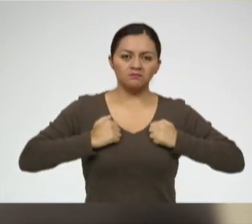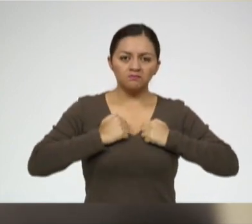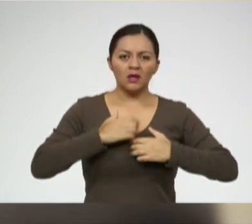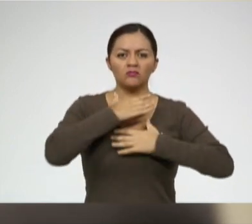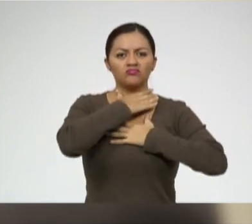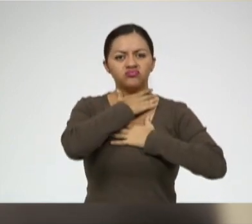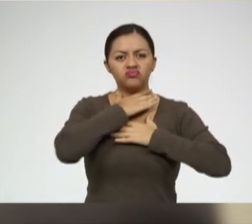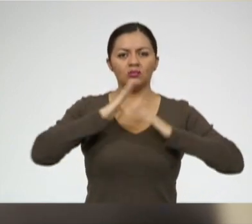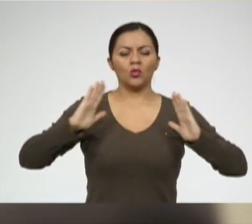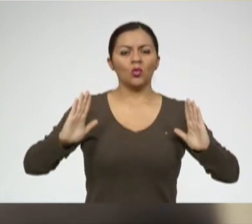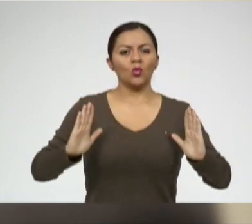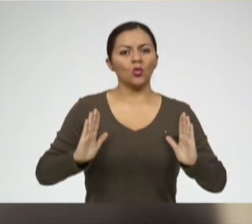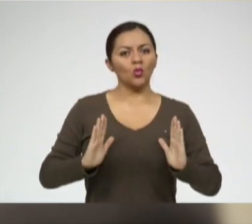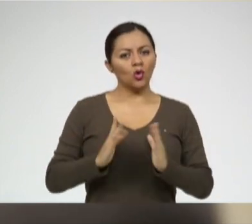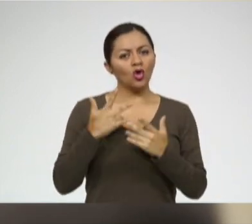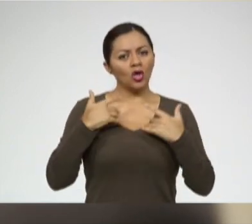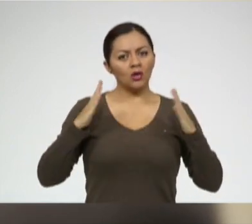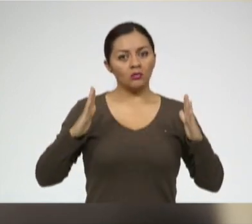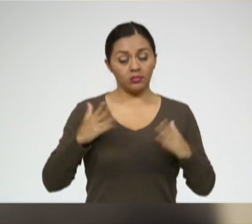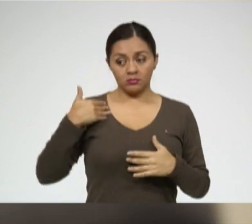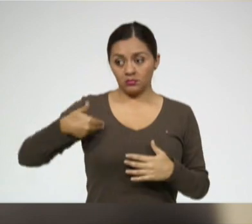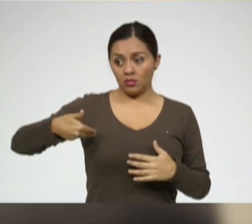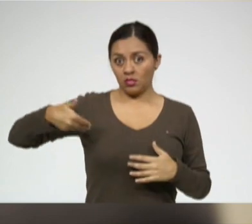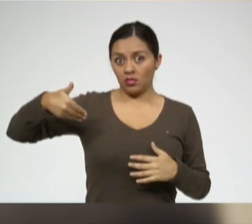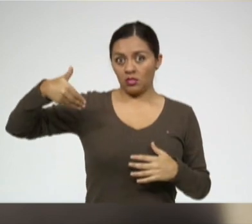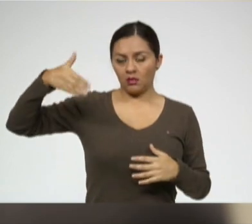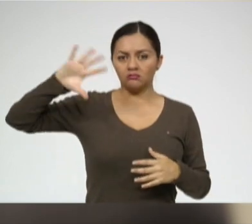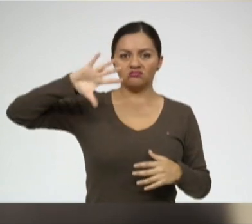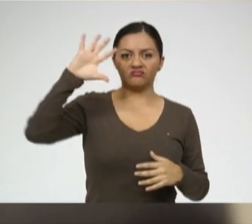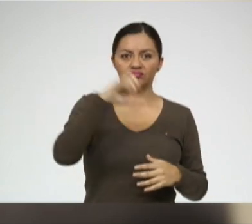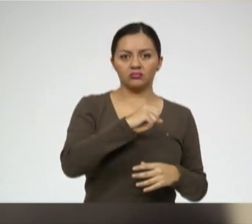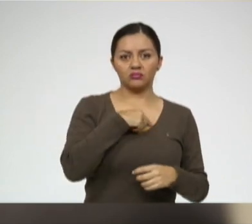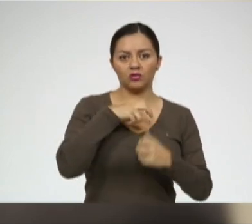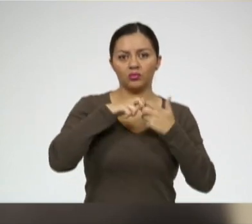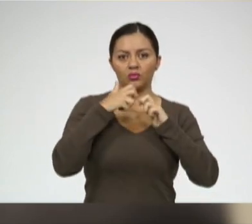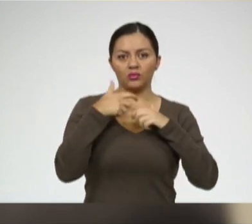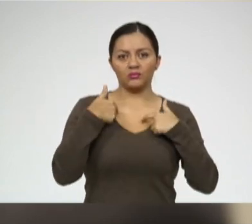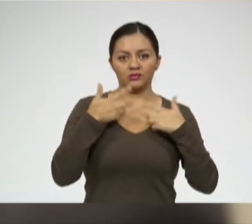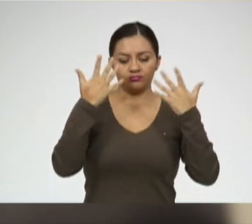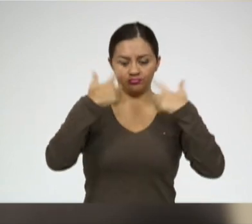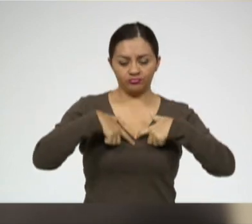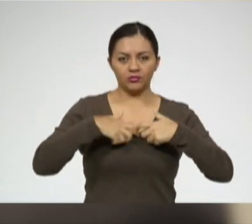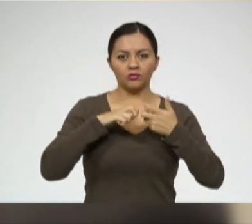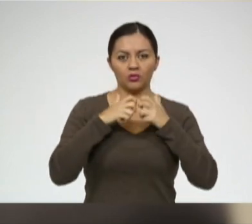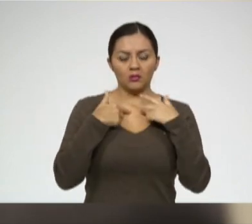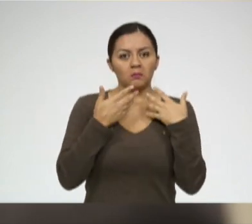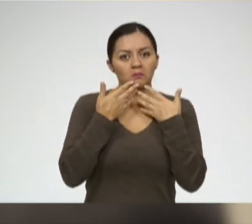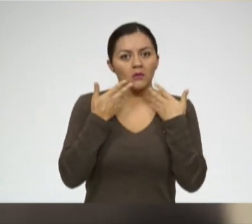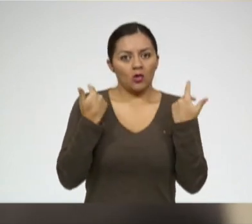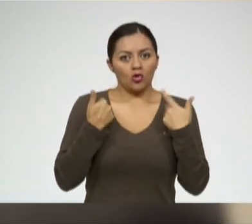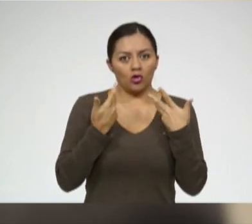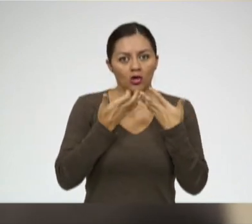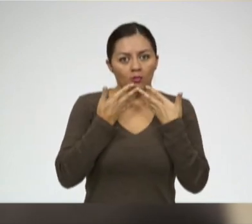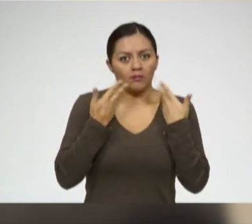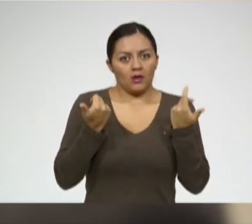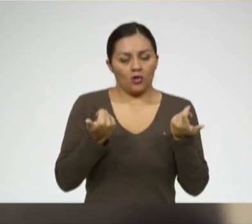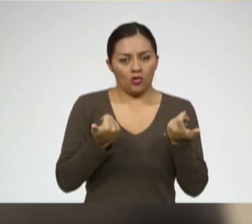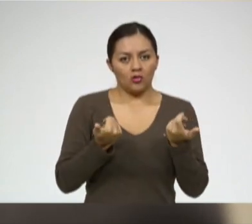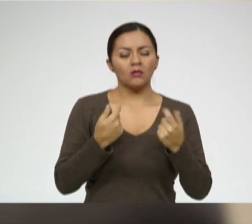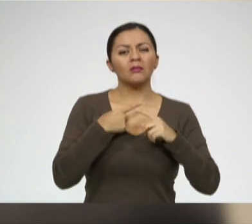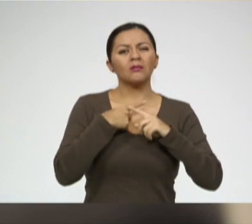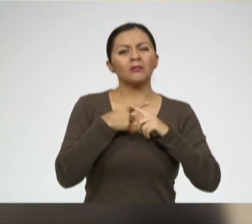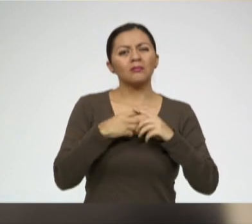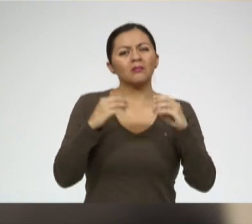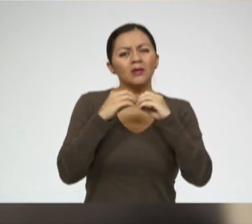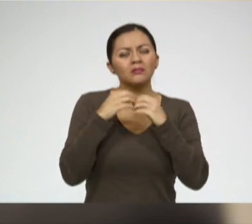bajar de peso, porque ya luego cuando has crecido te das en cuenta del problema. Entonces quieres estar mejor. Pero siempre he